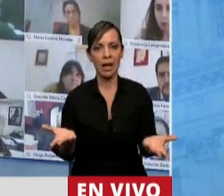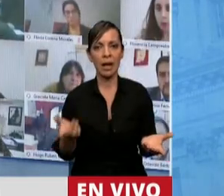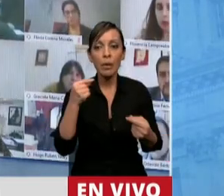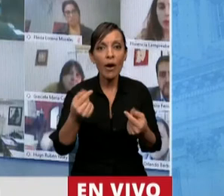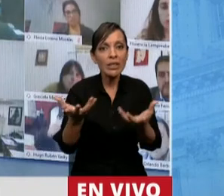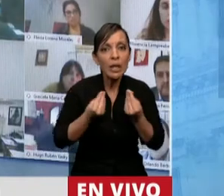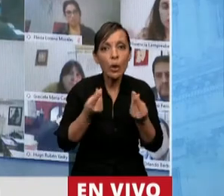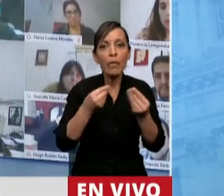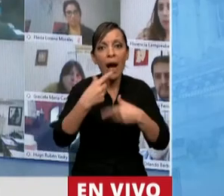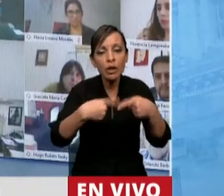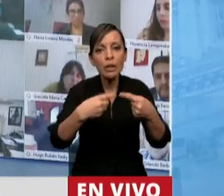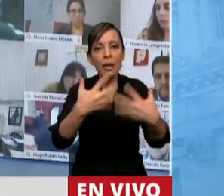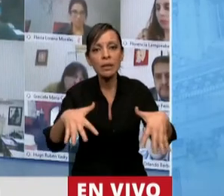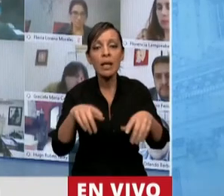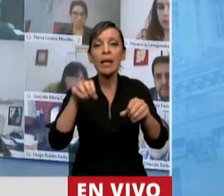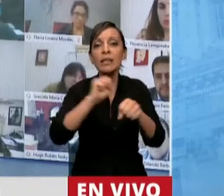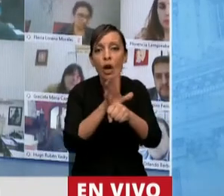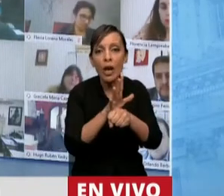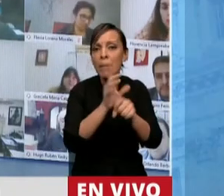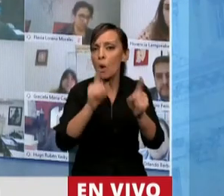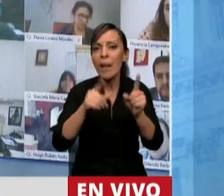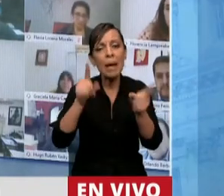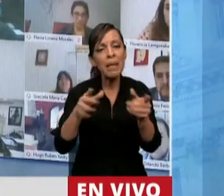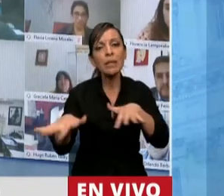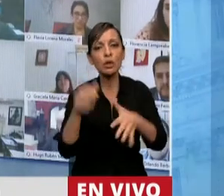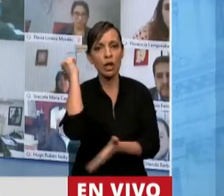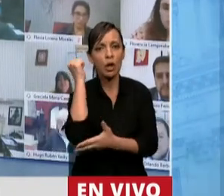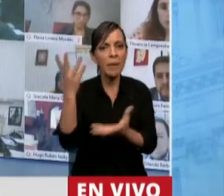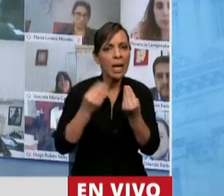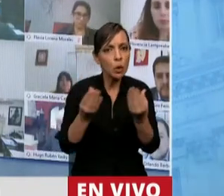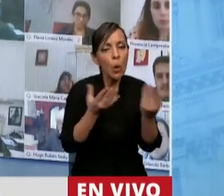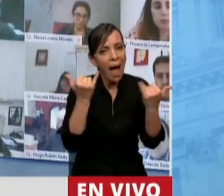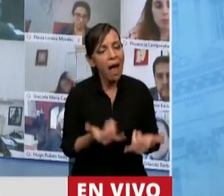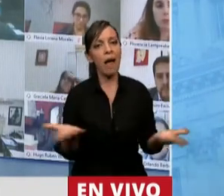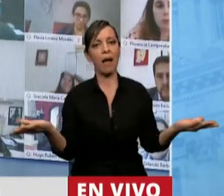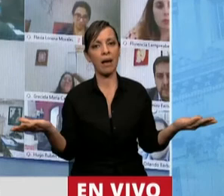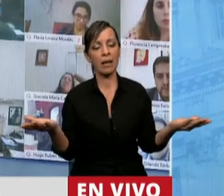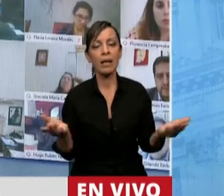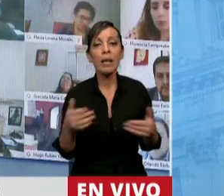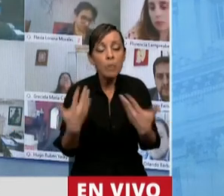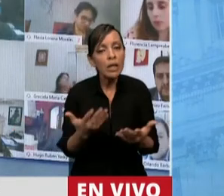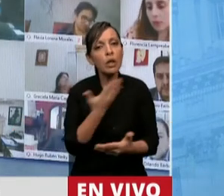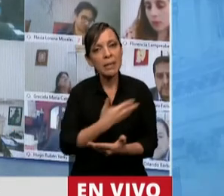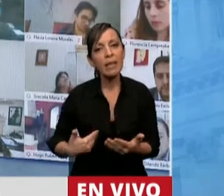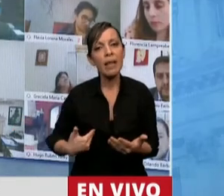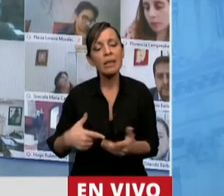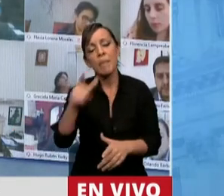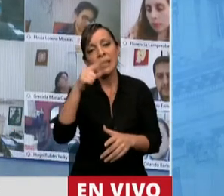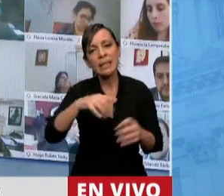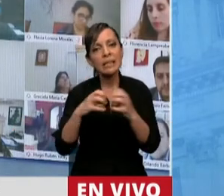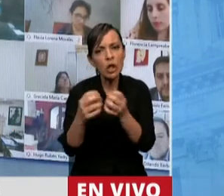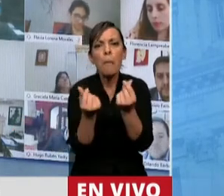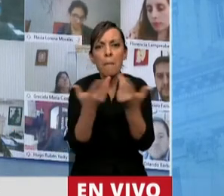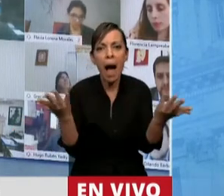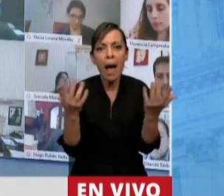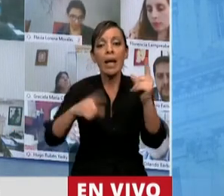de esta situación, no solo de la pandemia, sino de la situación económica en la cual nos encontramos. Por eso, señor presidente, creo que esta sesión vale, las